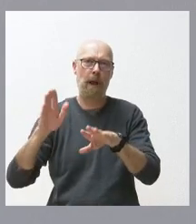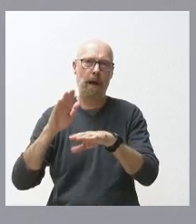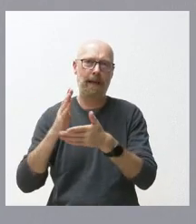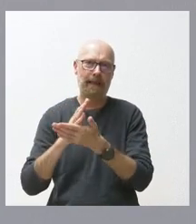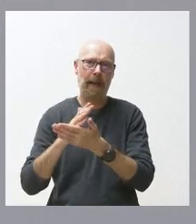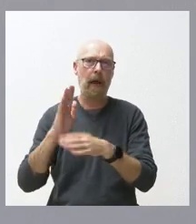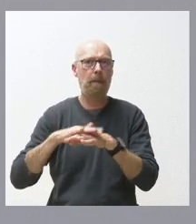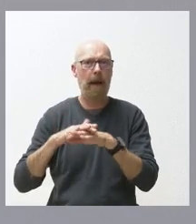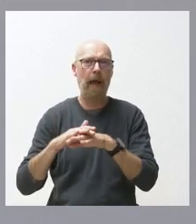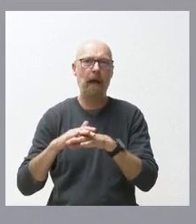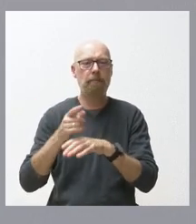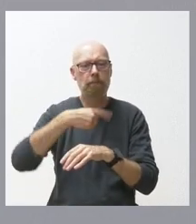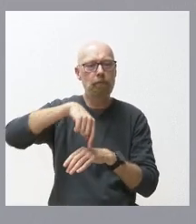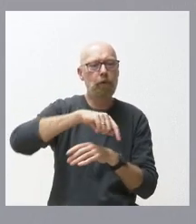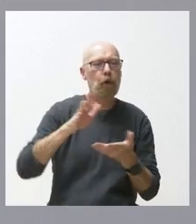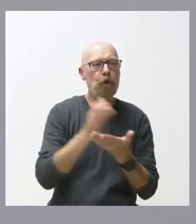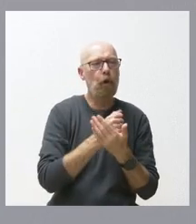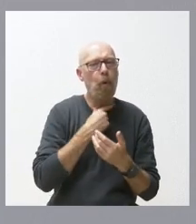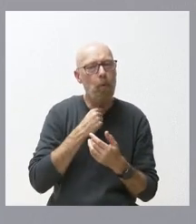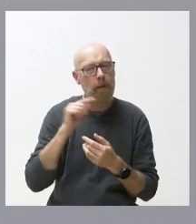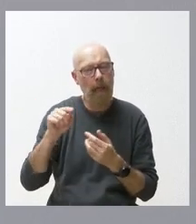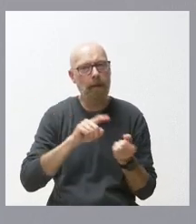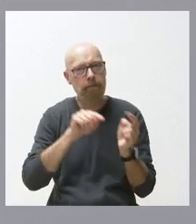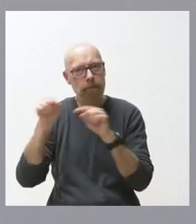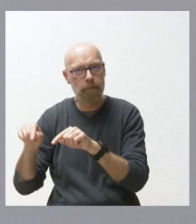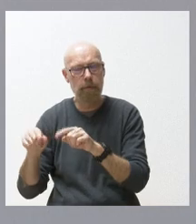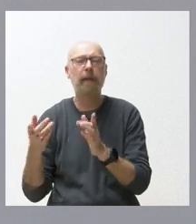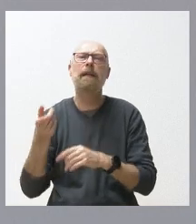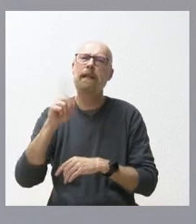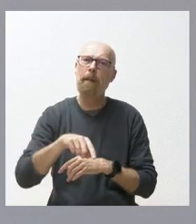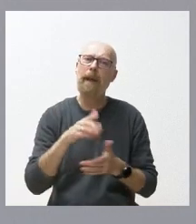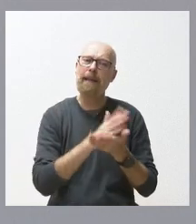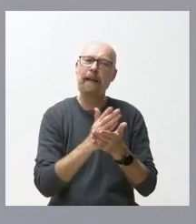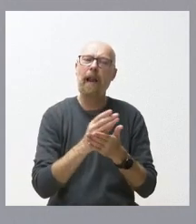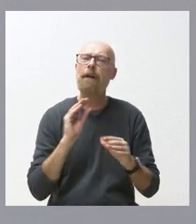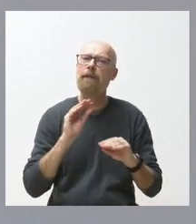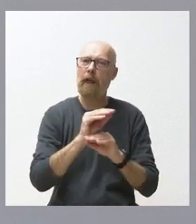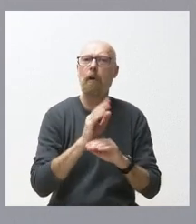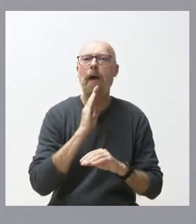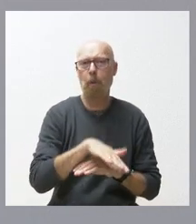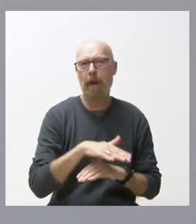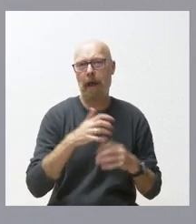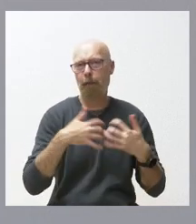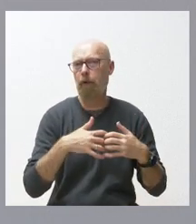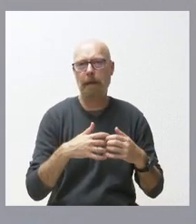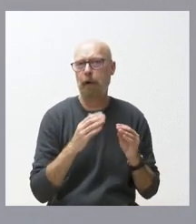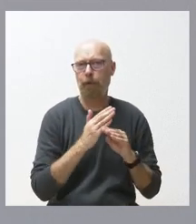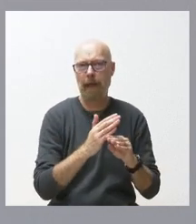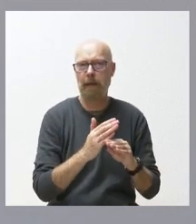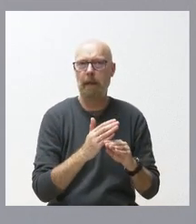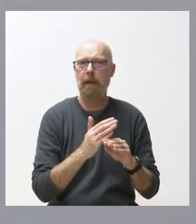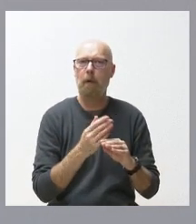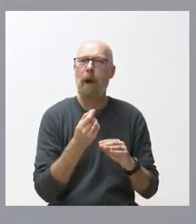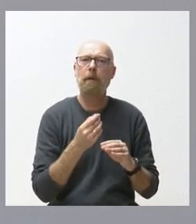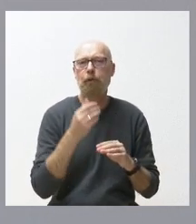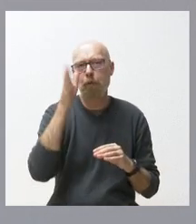valorada y acordada entre todas las partes y queremos también que el SERLA tenga una financiación adecuada para su funcionamiento no más de lo que necesita pero